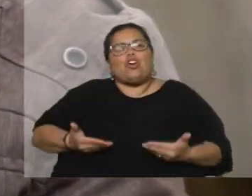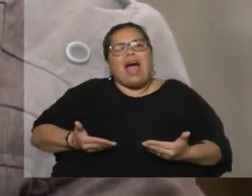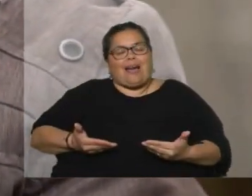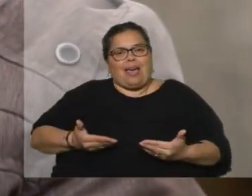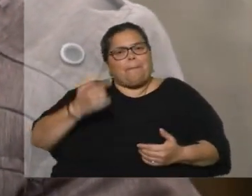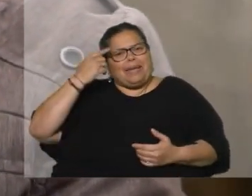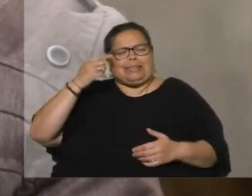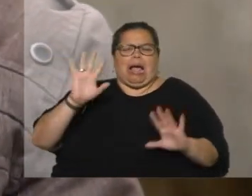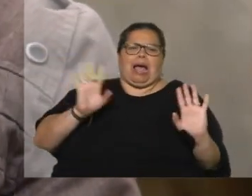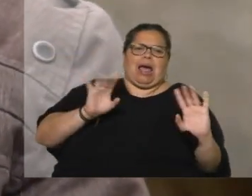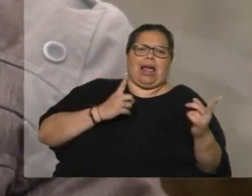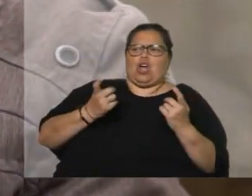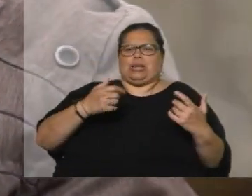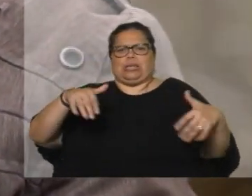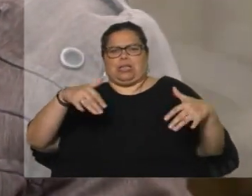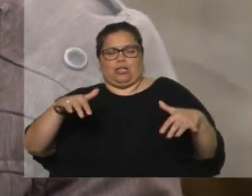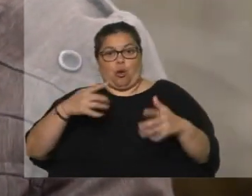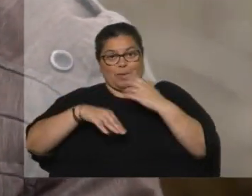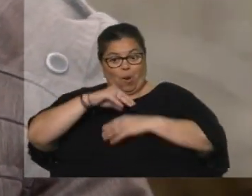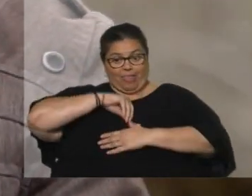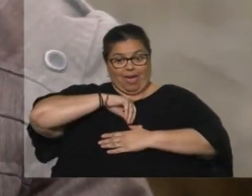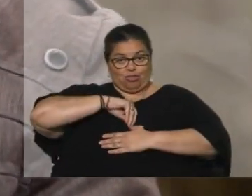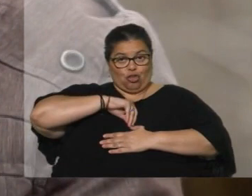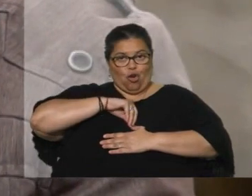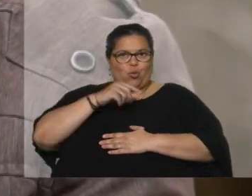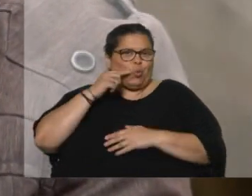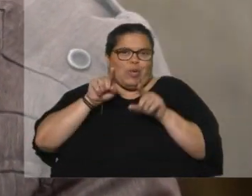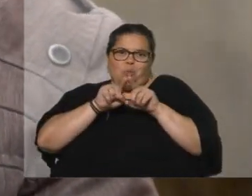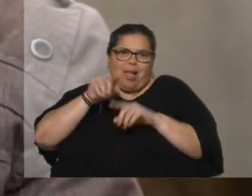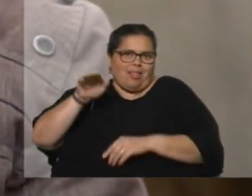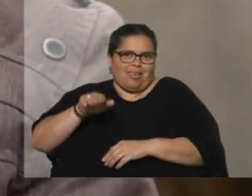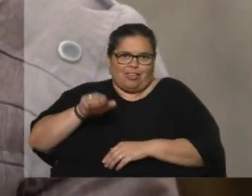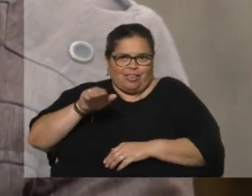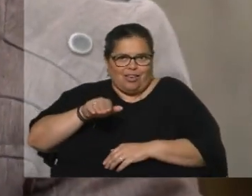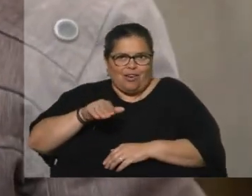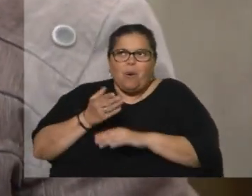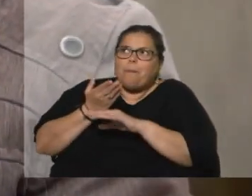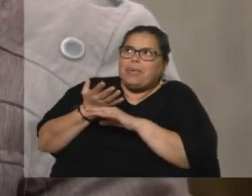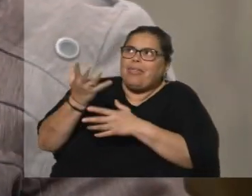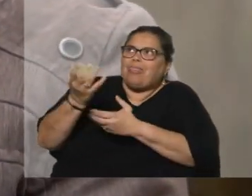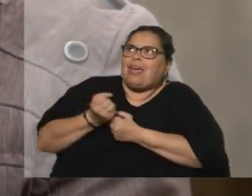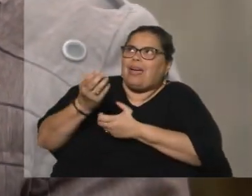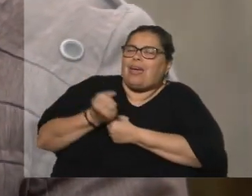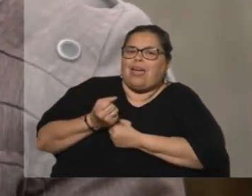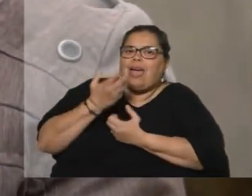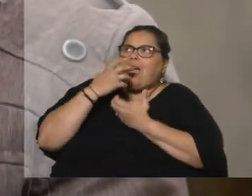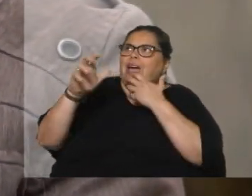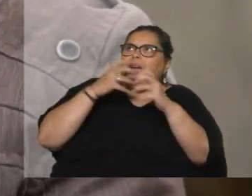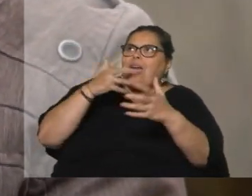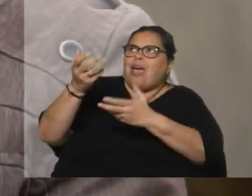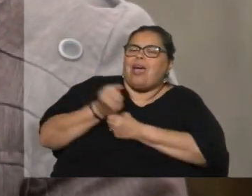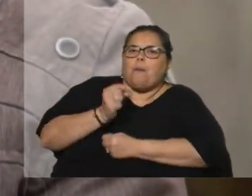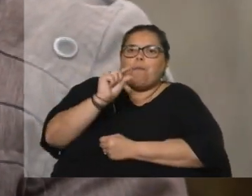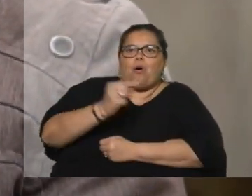Pero por dentro, sí, seguí siendo el mismo niño que pide auxilio, socorro, poco de